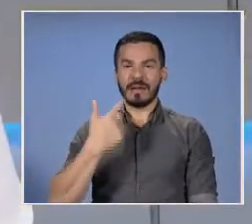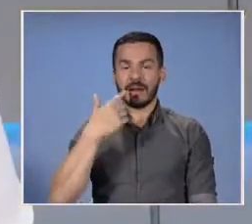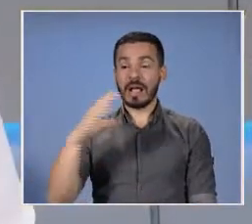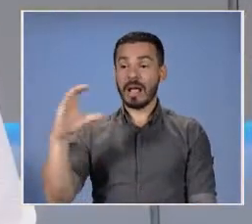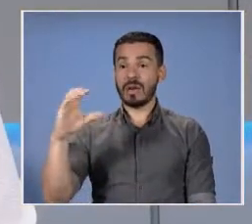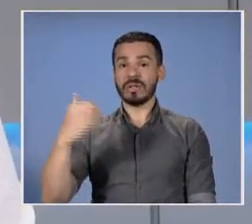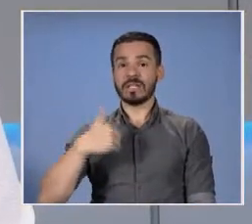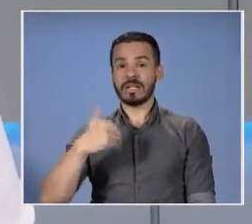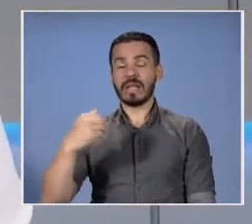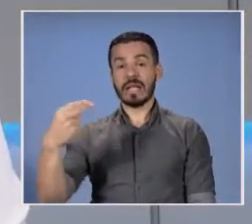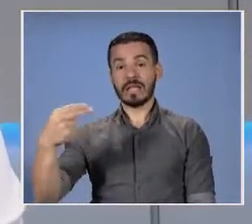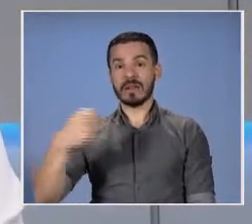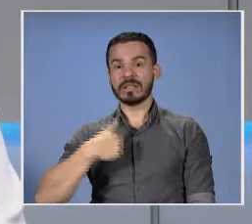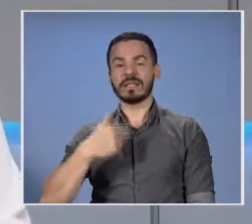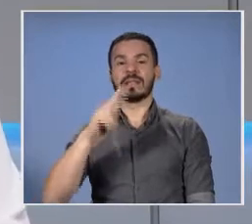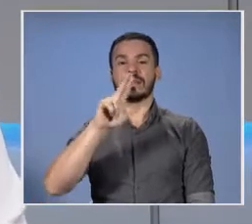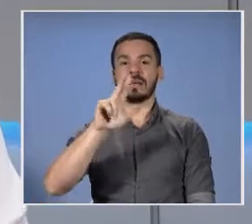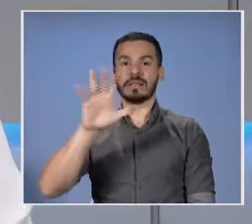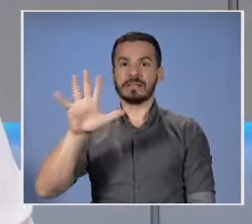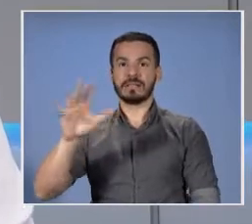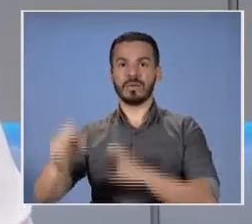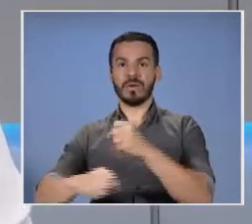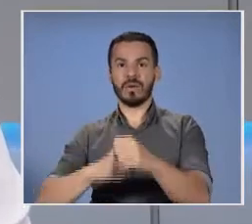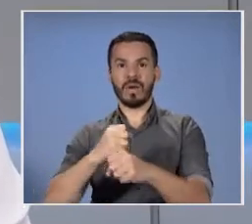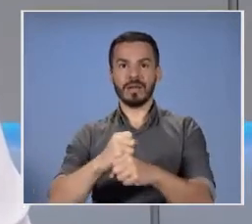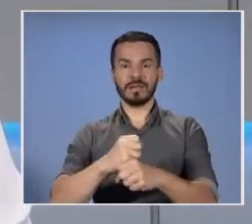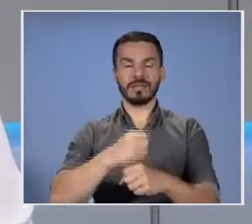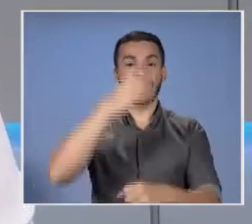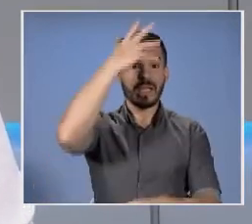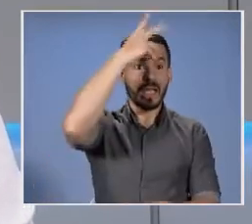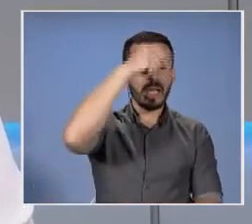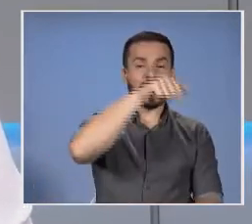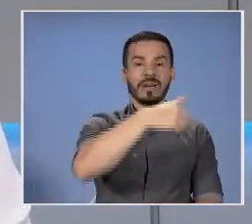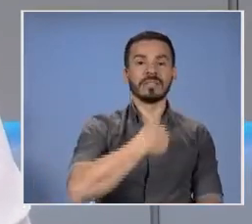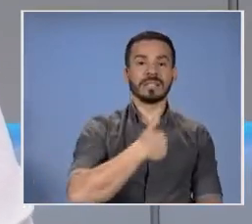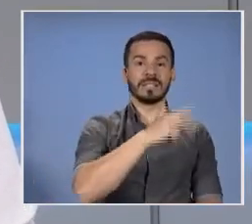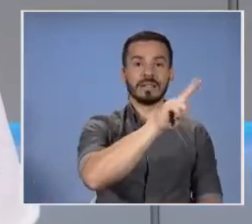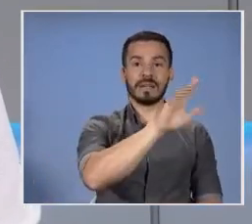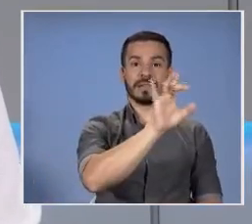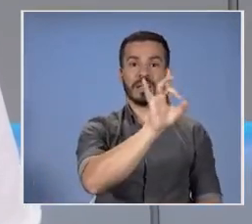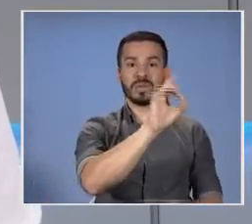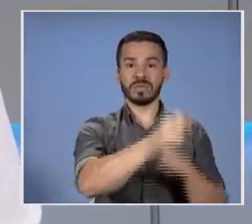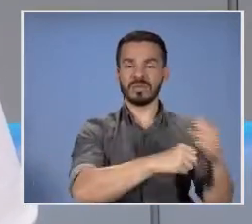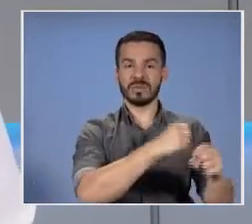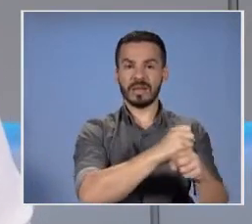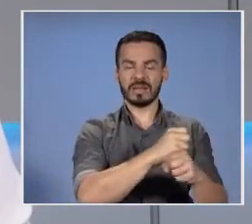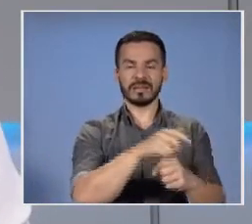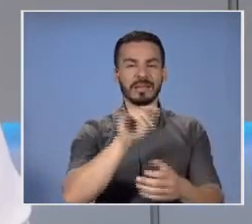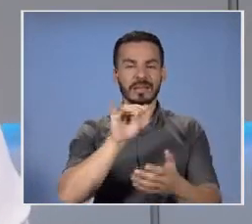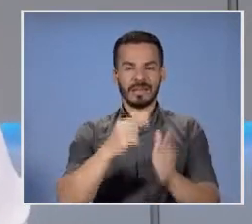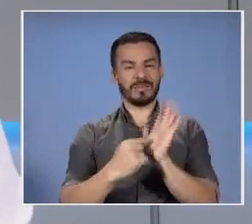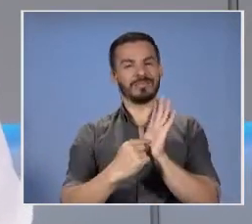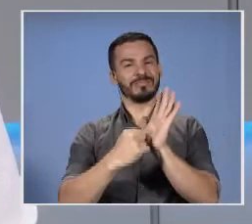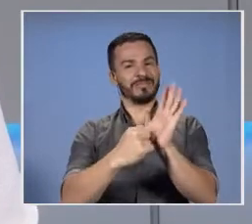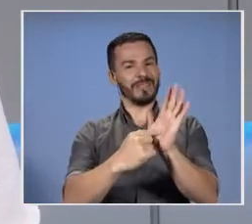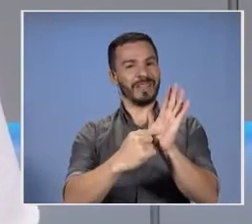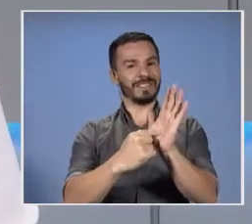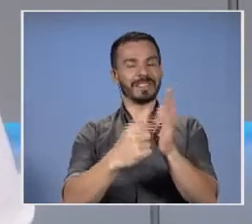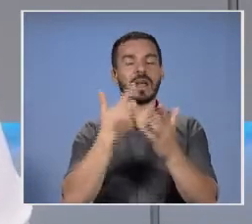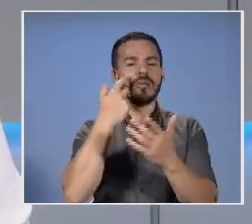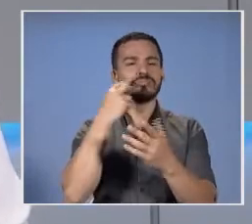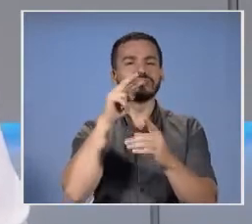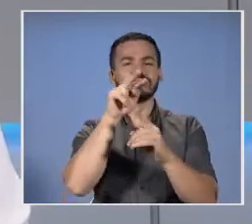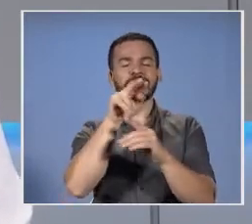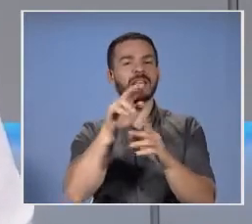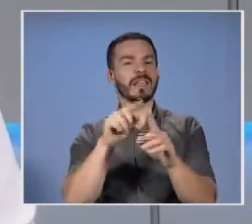Carolina Hidalgo tiene 35 años, que el señor presidente electo tiene 38 y eso entonces también nos abre una nueva puerta